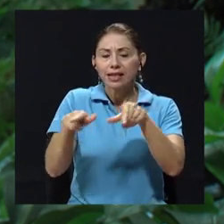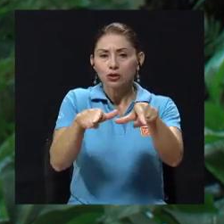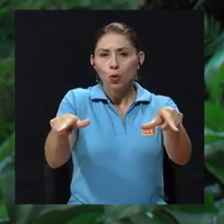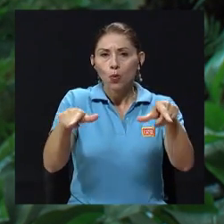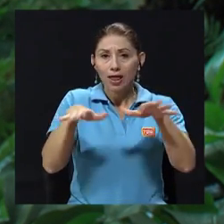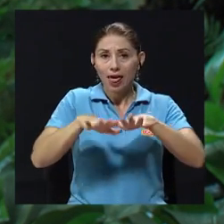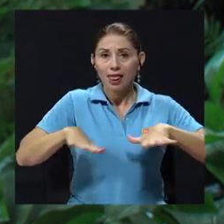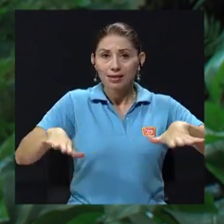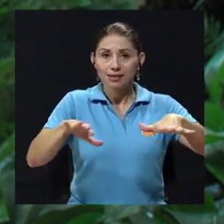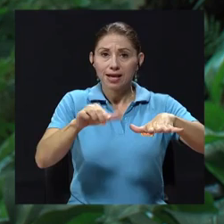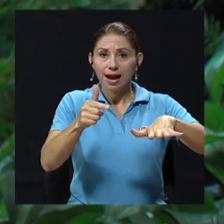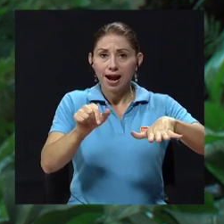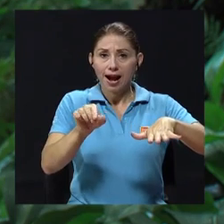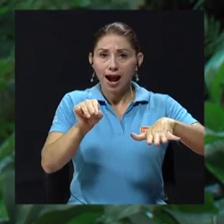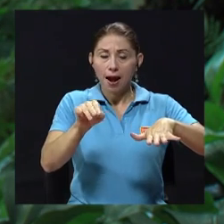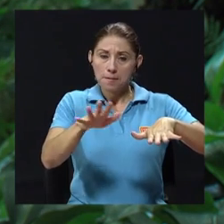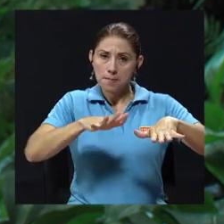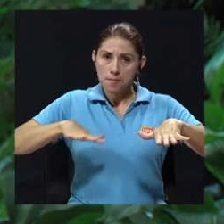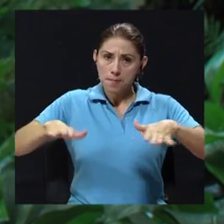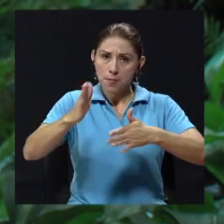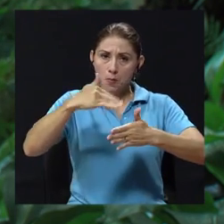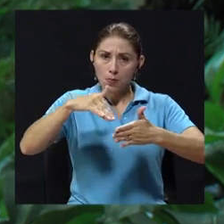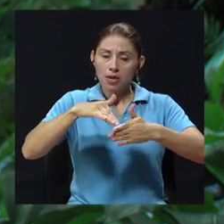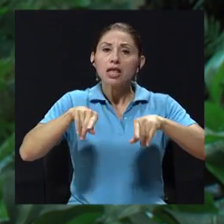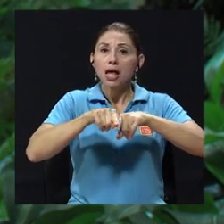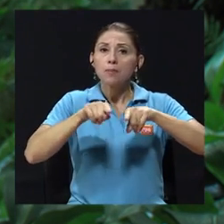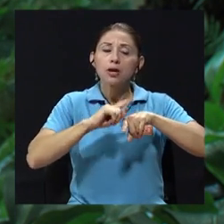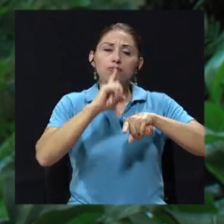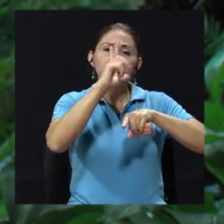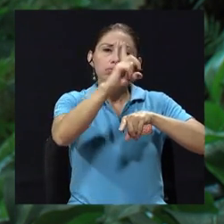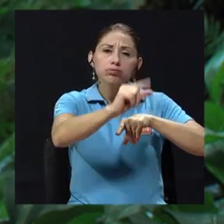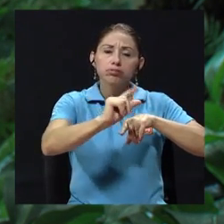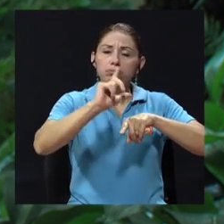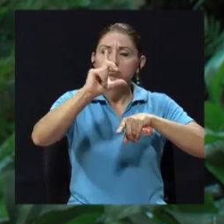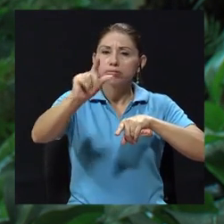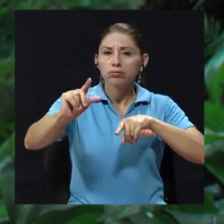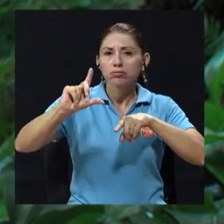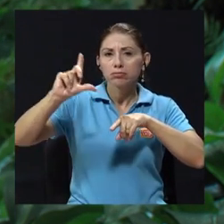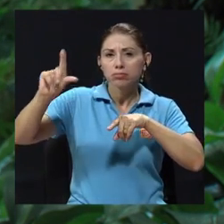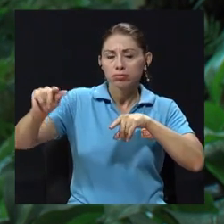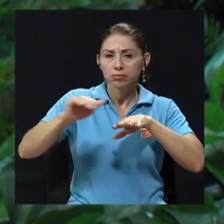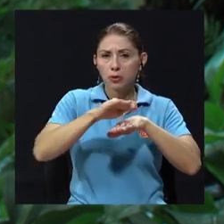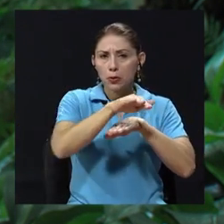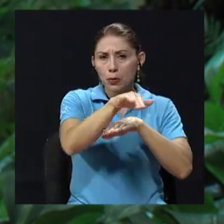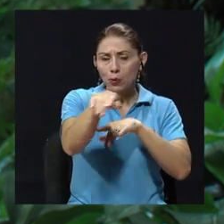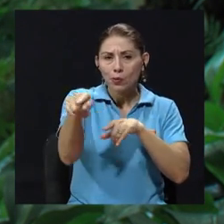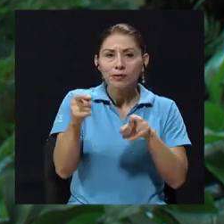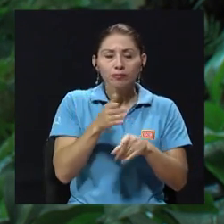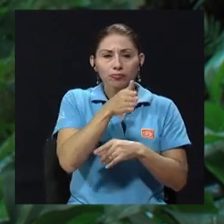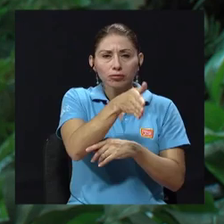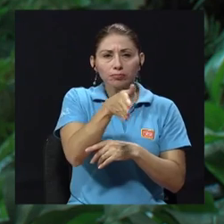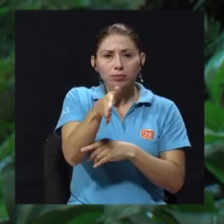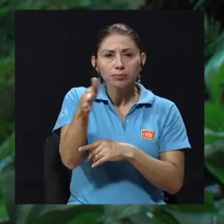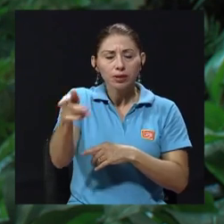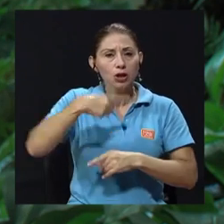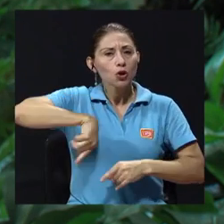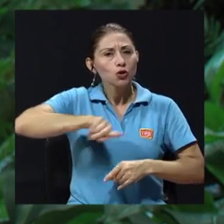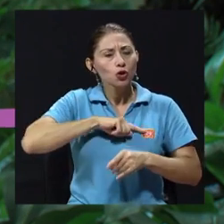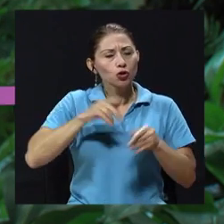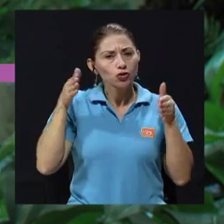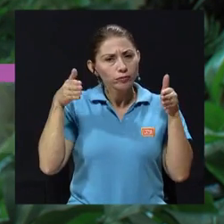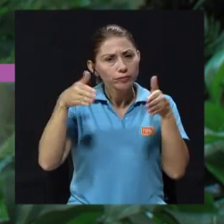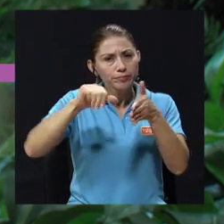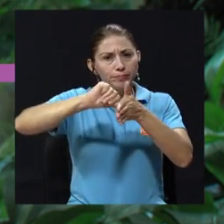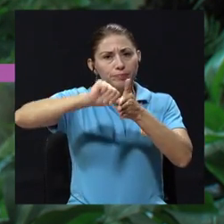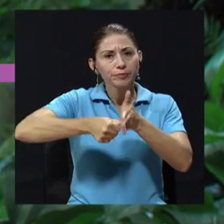en la gran área metropolitana como en zonas rurales. Hemos enfatizado mucho todo lo que son